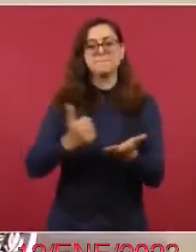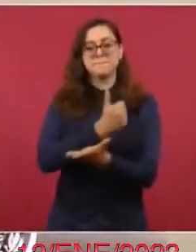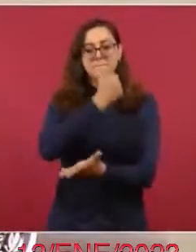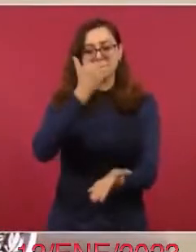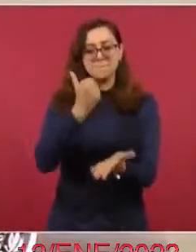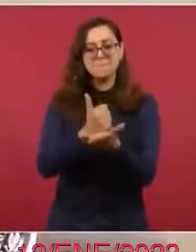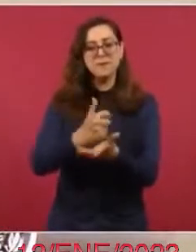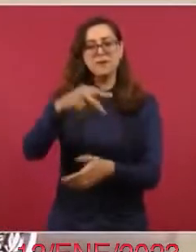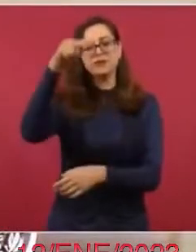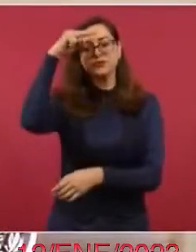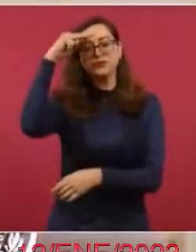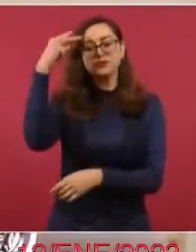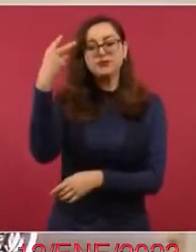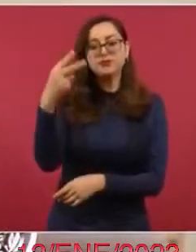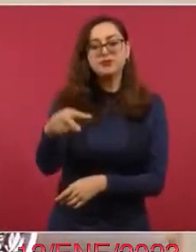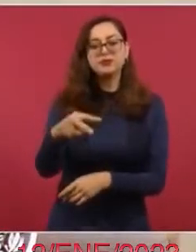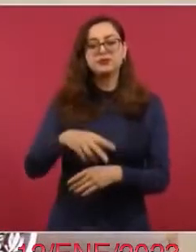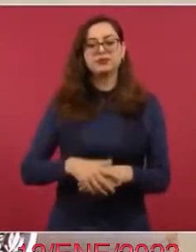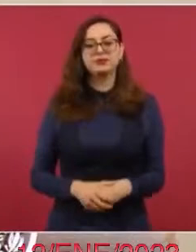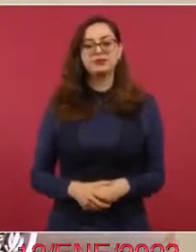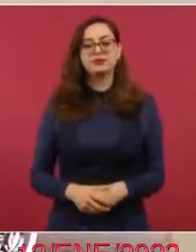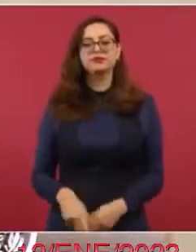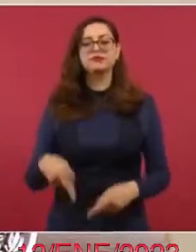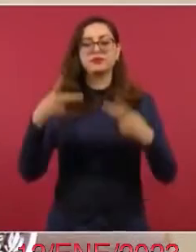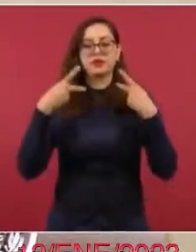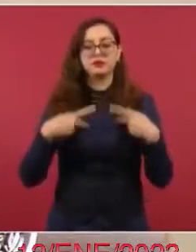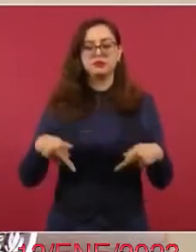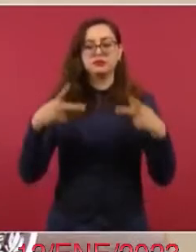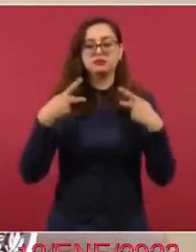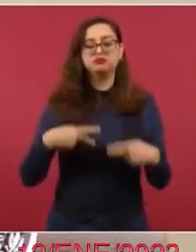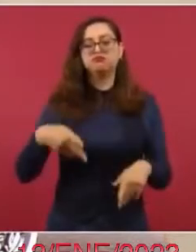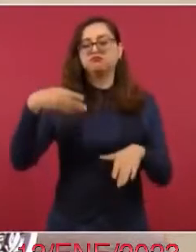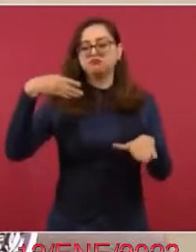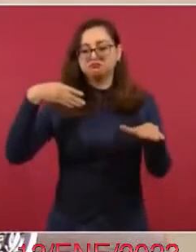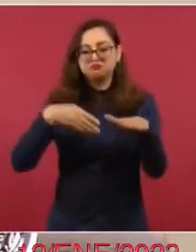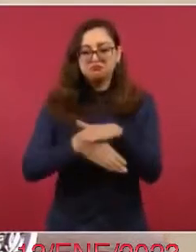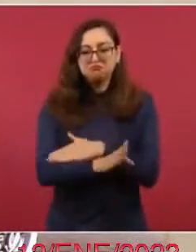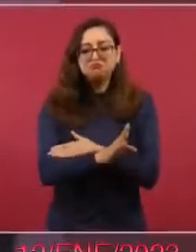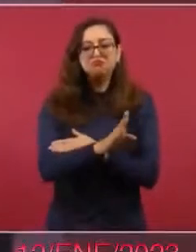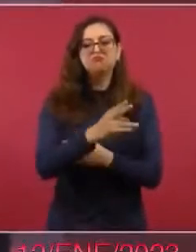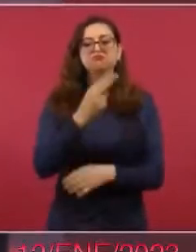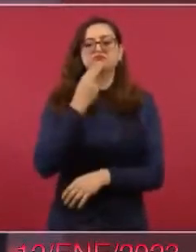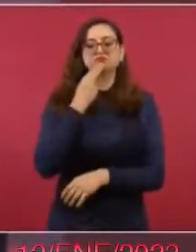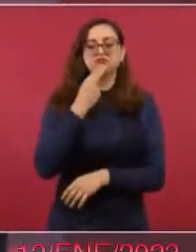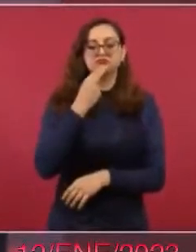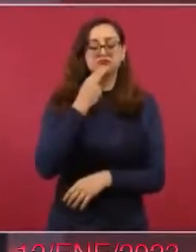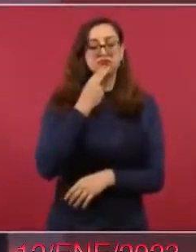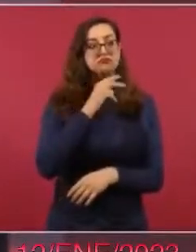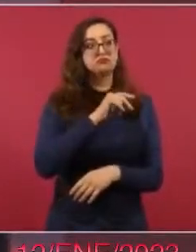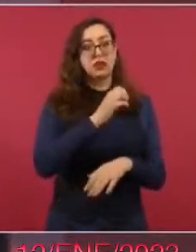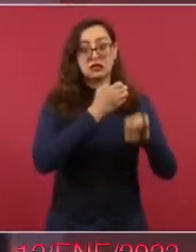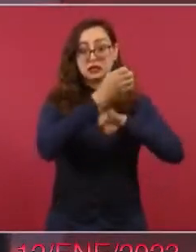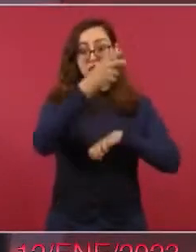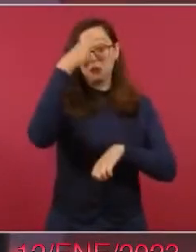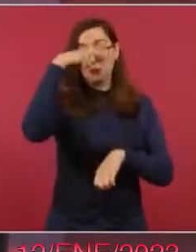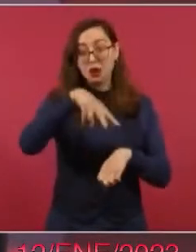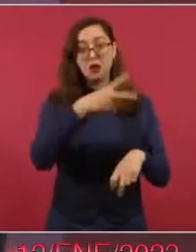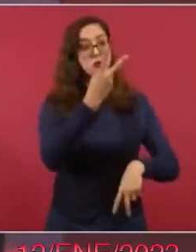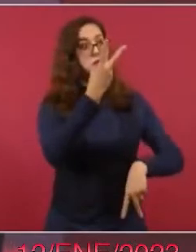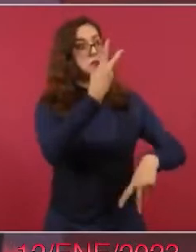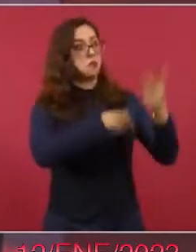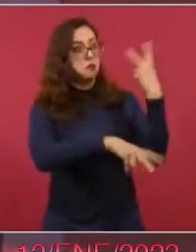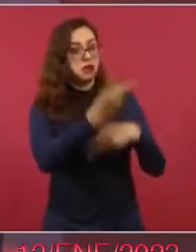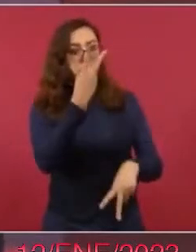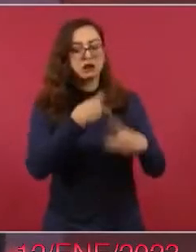los que utilizan el metro, del Estado de México, de la